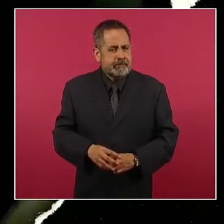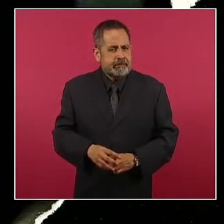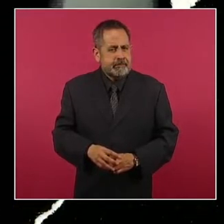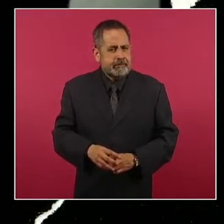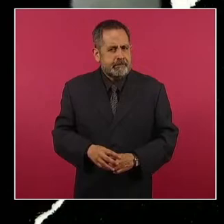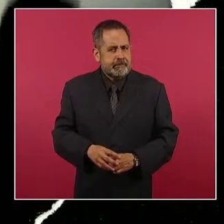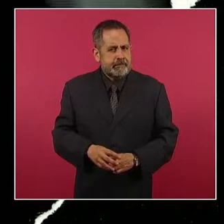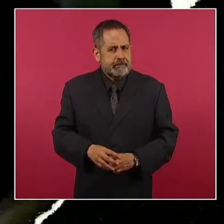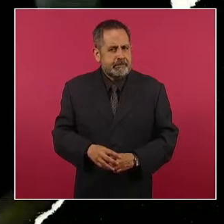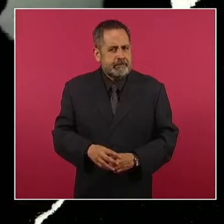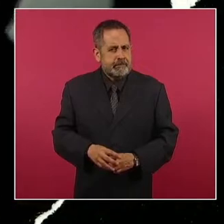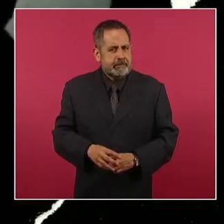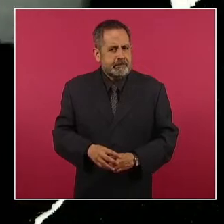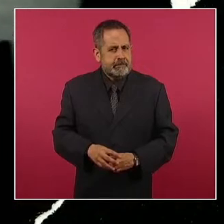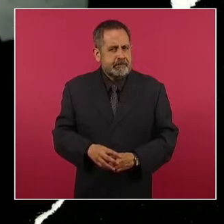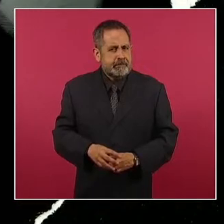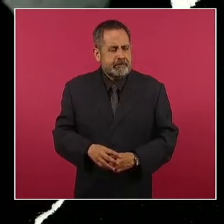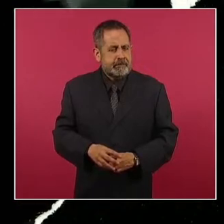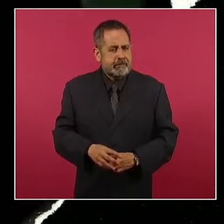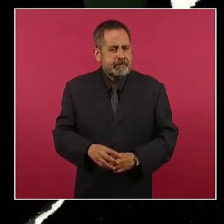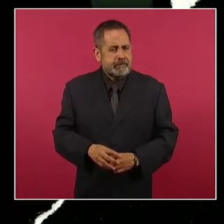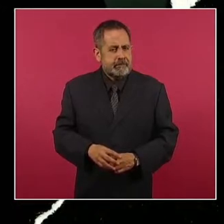de justicia.